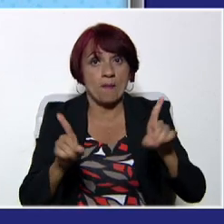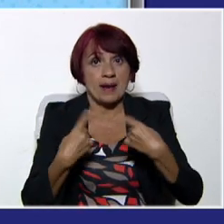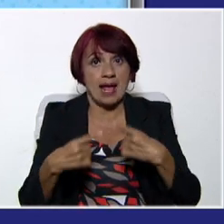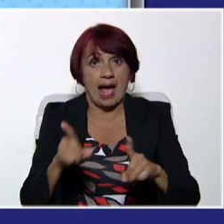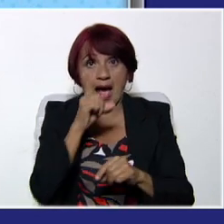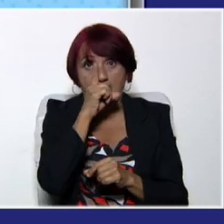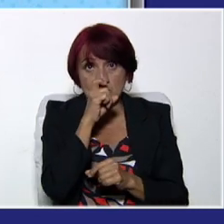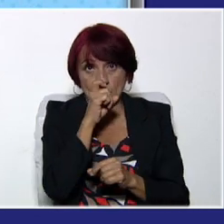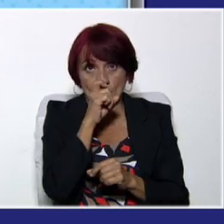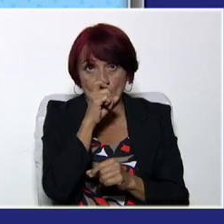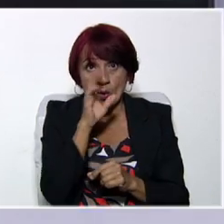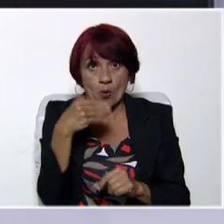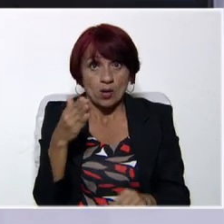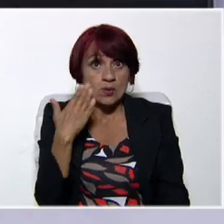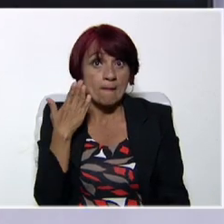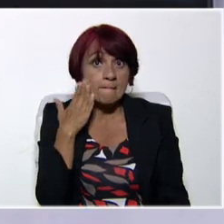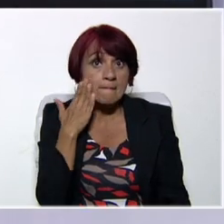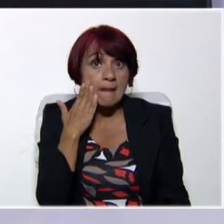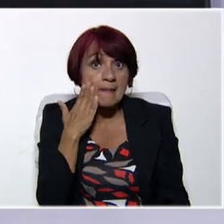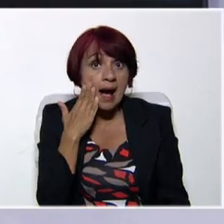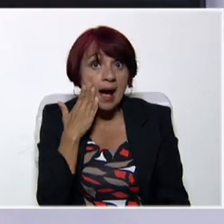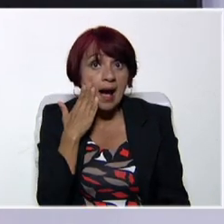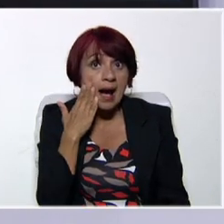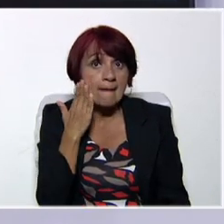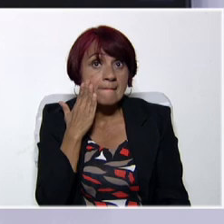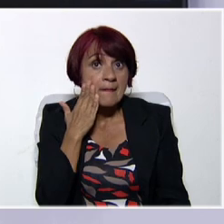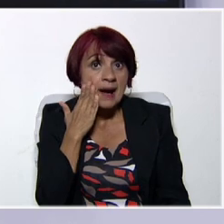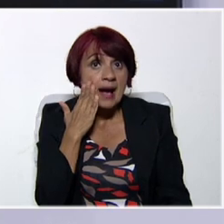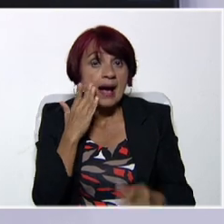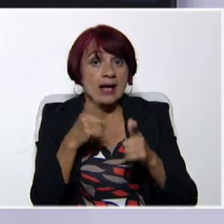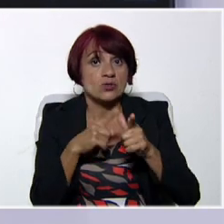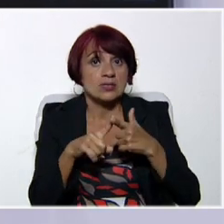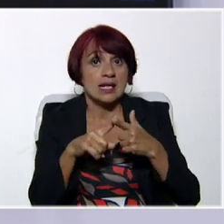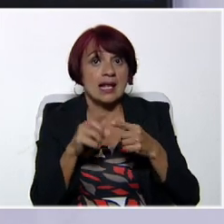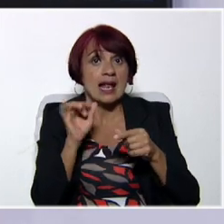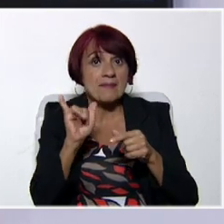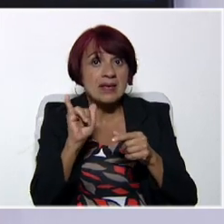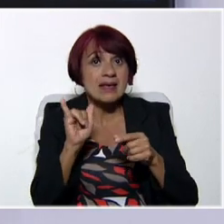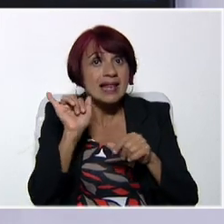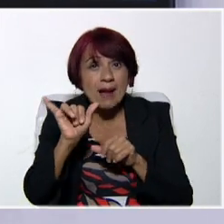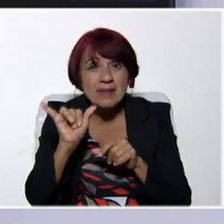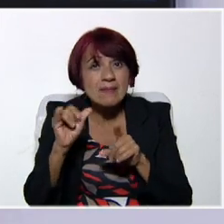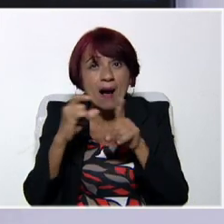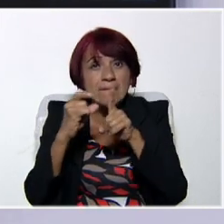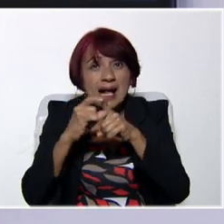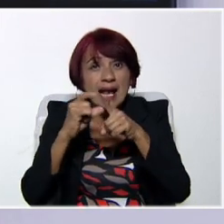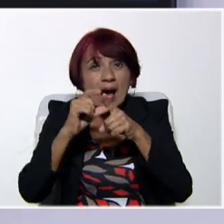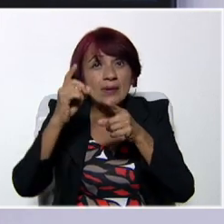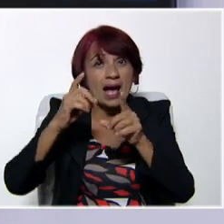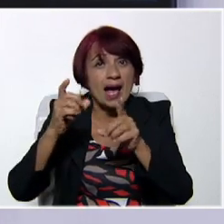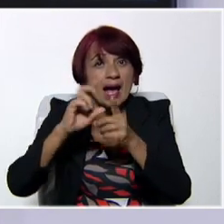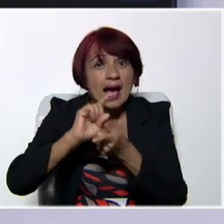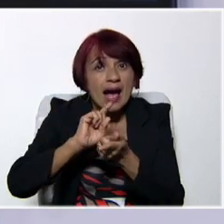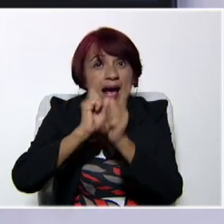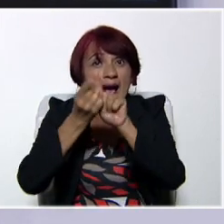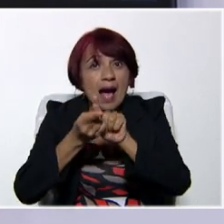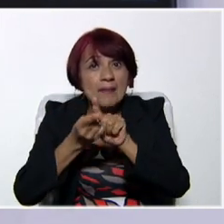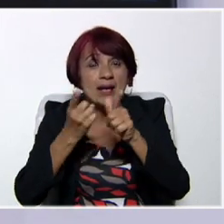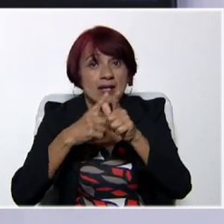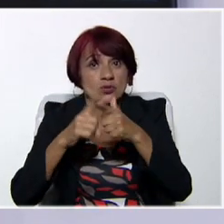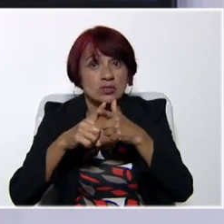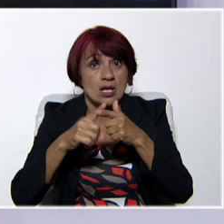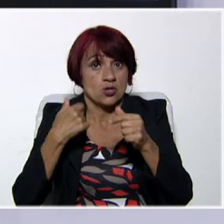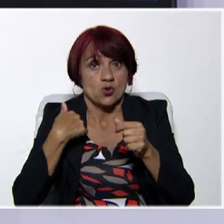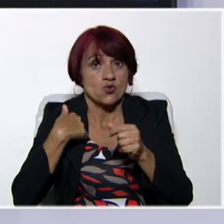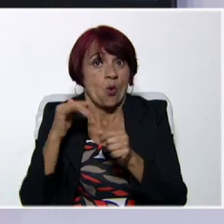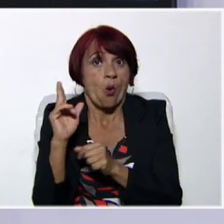cuando digo mamá, my, o me, aquí digo my, my mom, me, me pasa a ser yo, que normalmente digo I. Pero